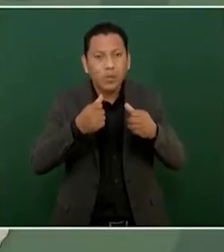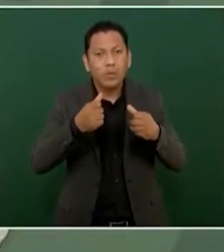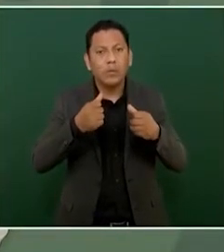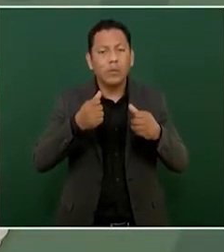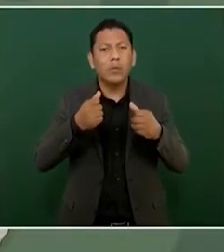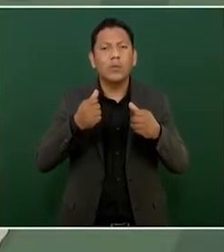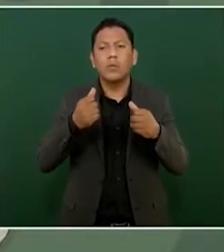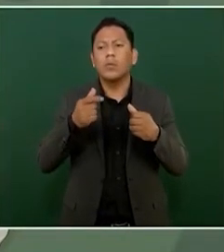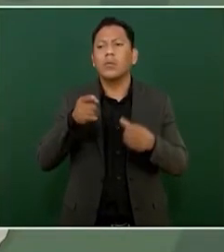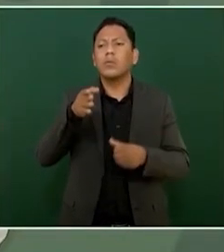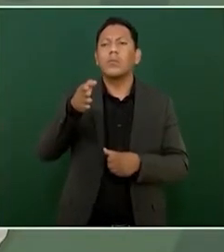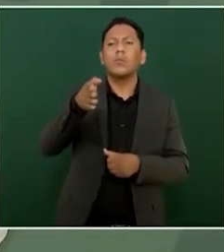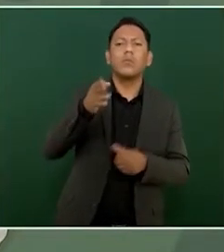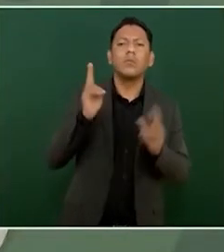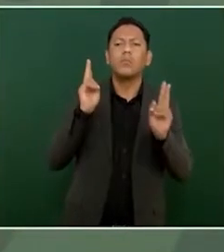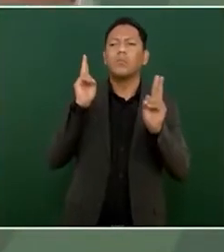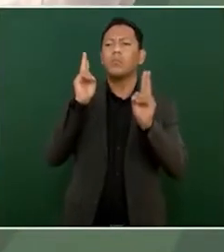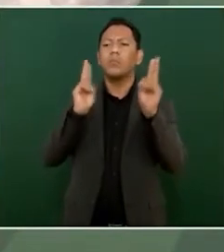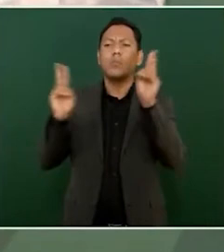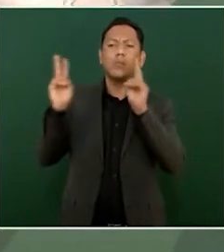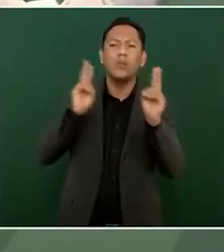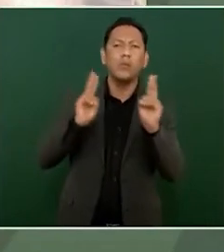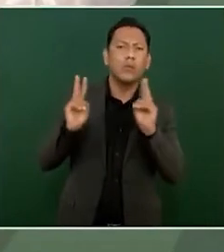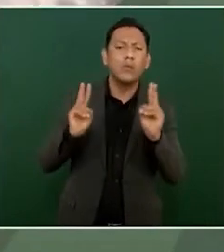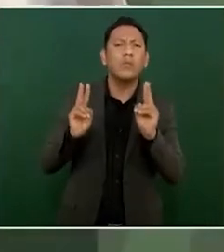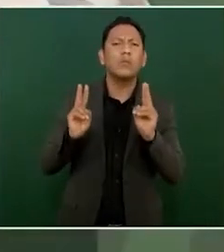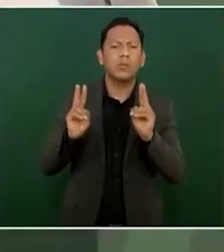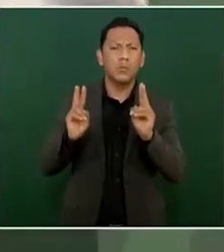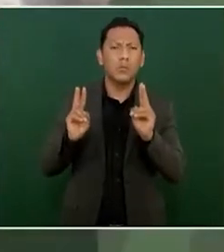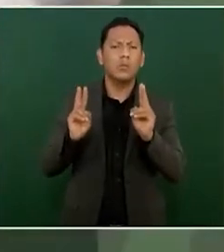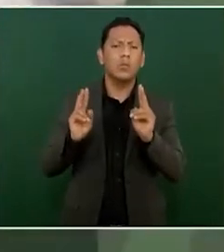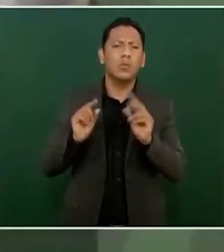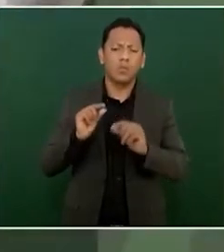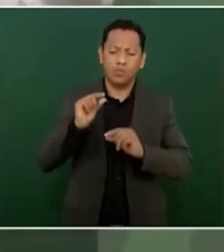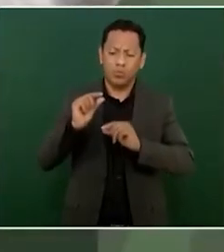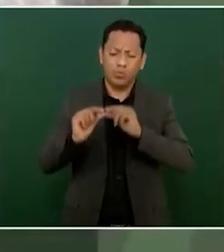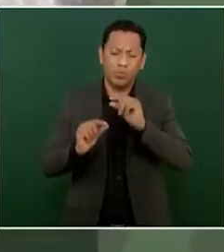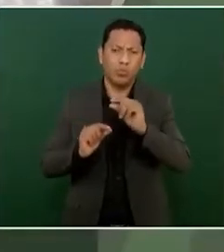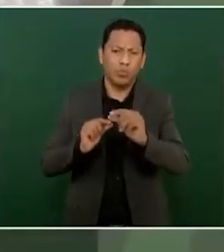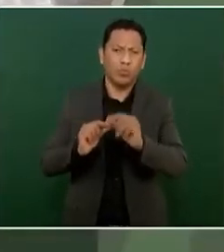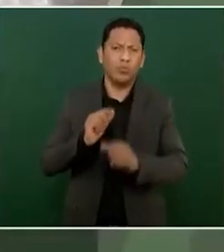visitando Aguililla y se está avanzando.